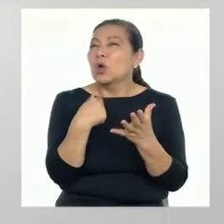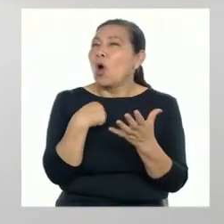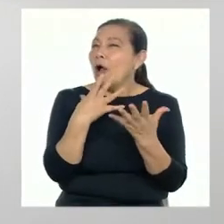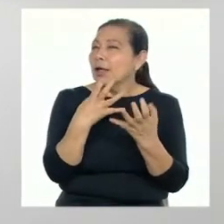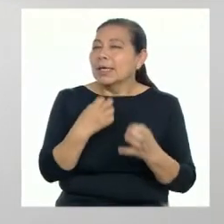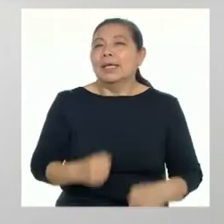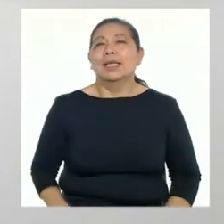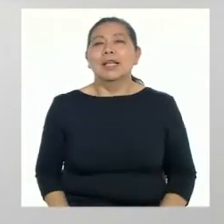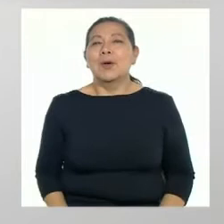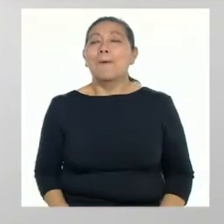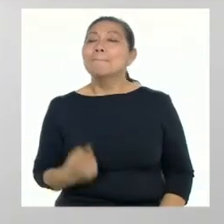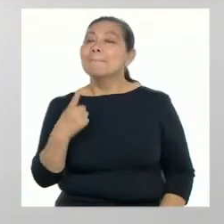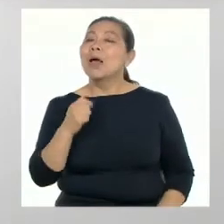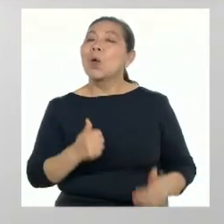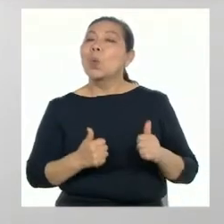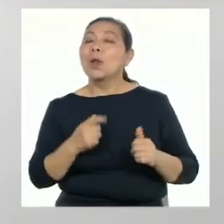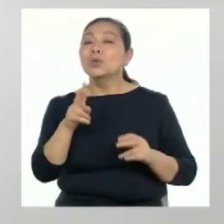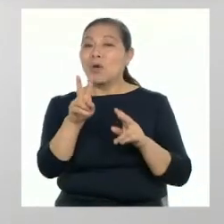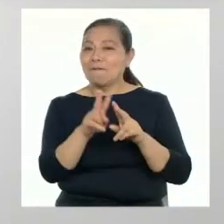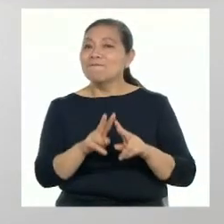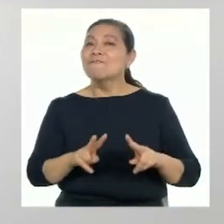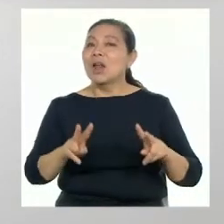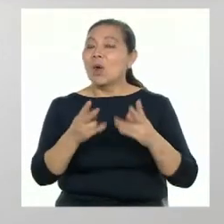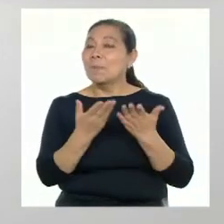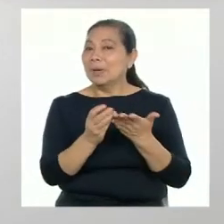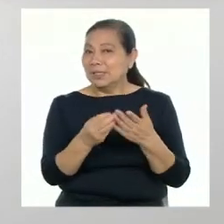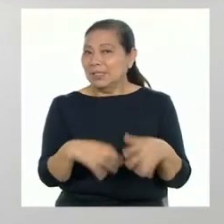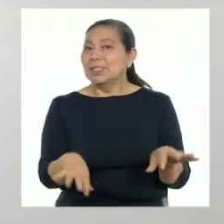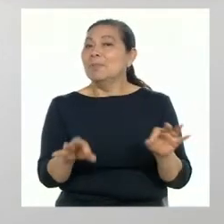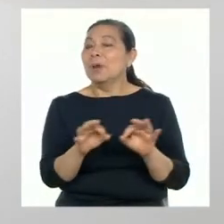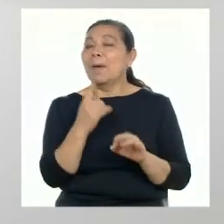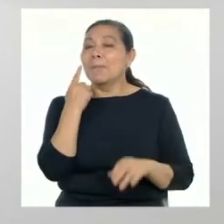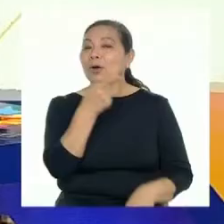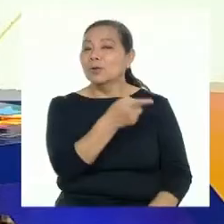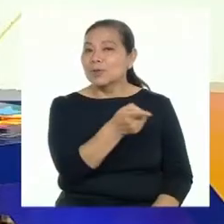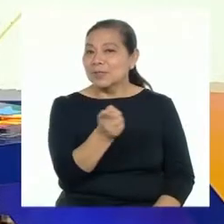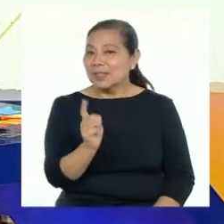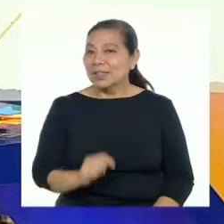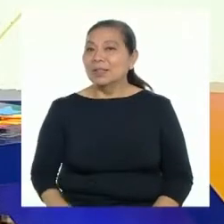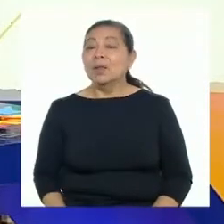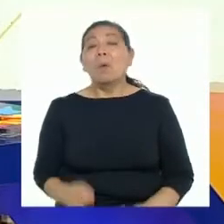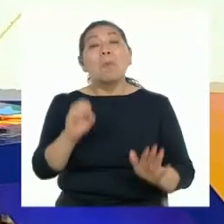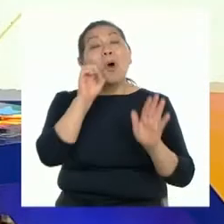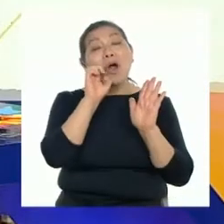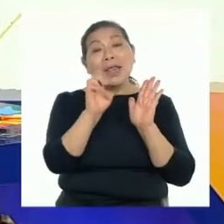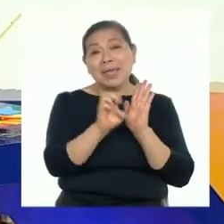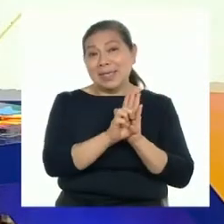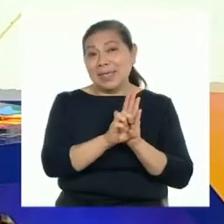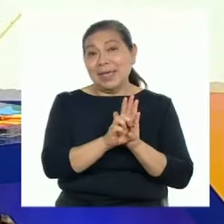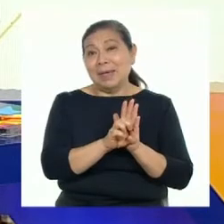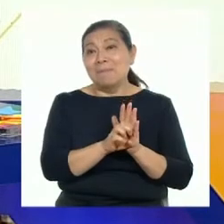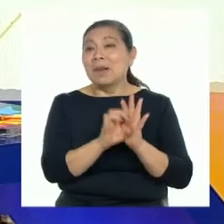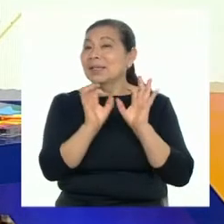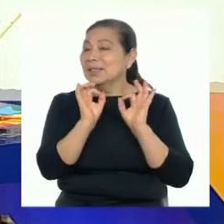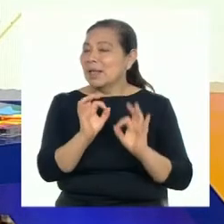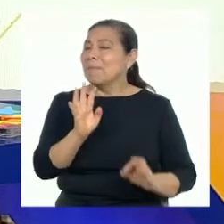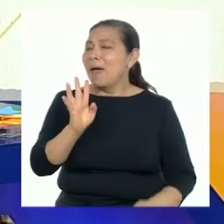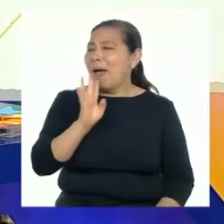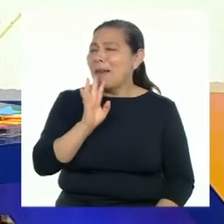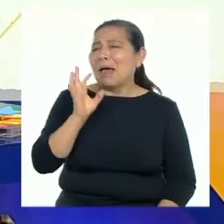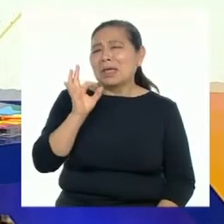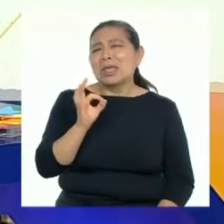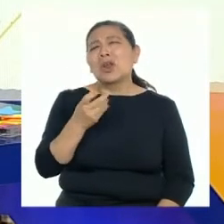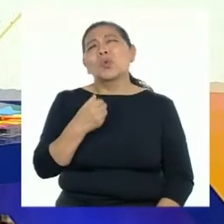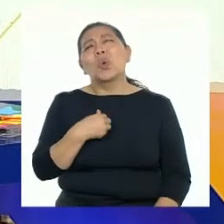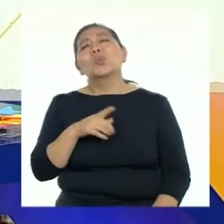quieren, teniendo en cuenta cuáles son sus valores y las cosas más importantes para ustedes. Por ejemplo, mi amigo Lalo siempre me dice que